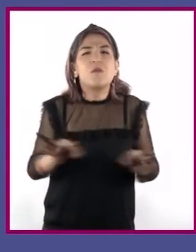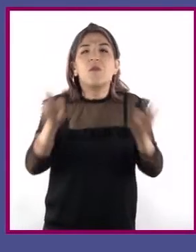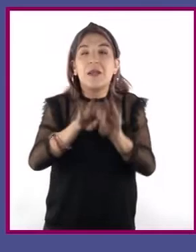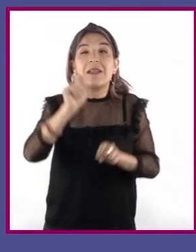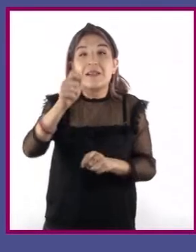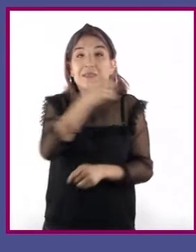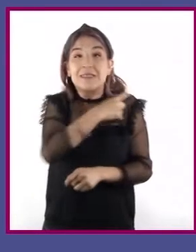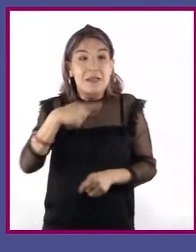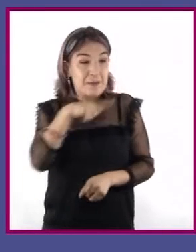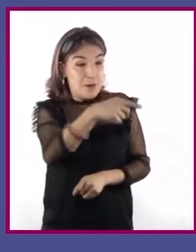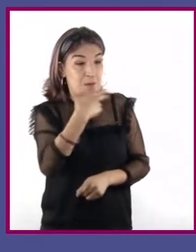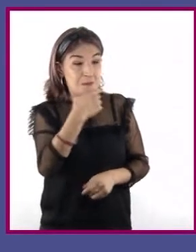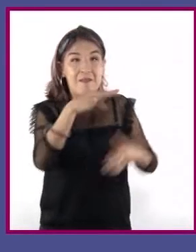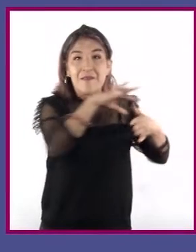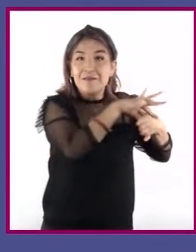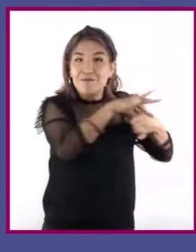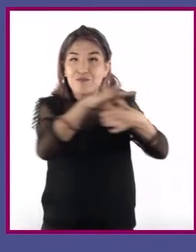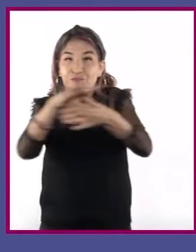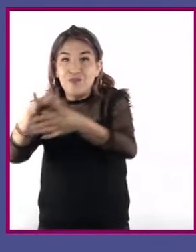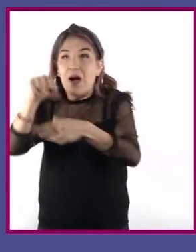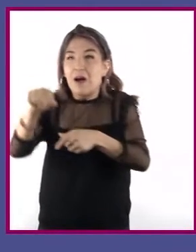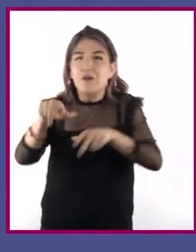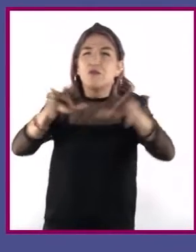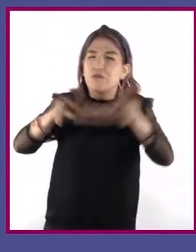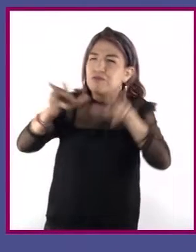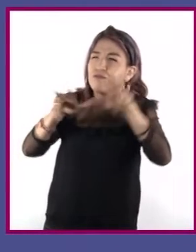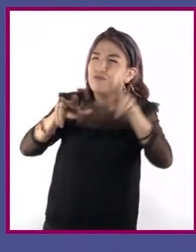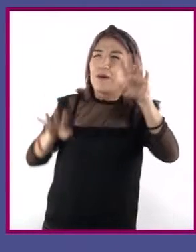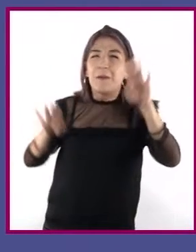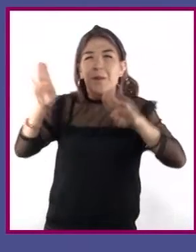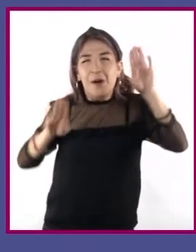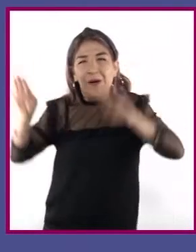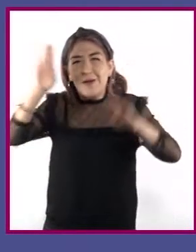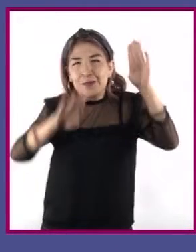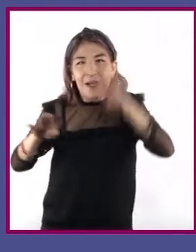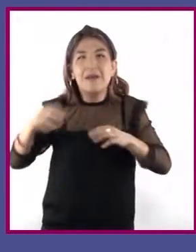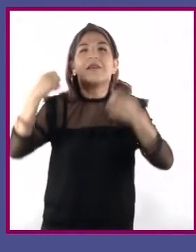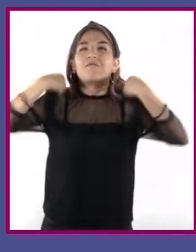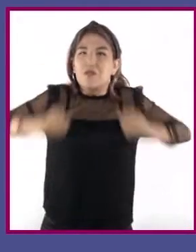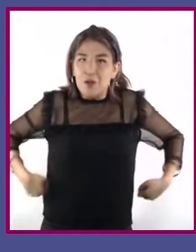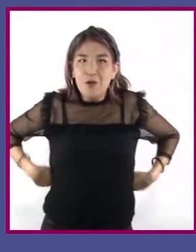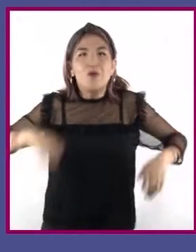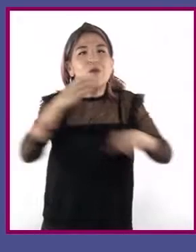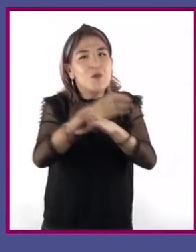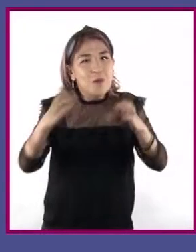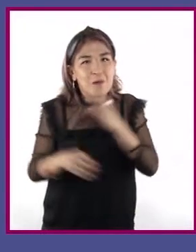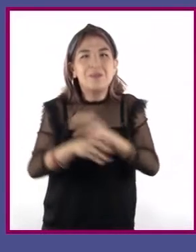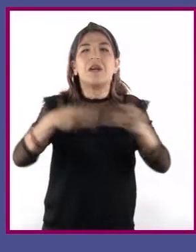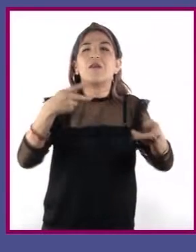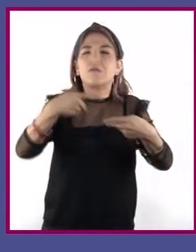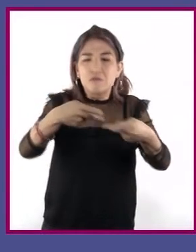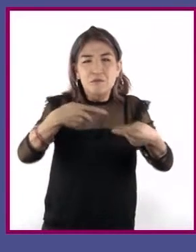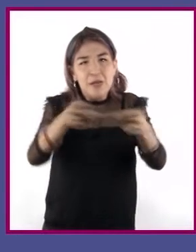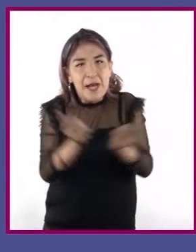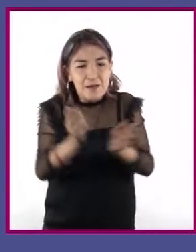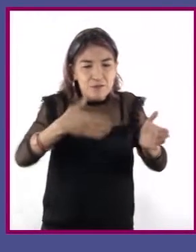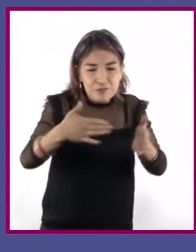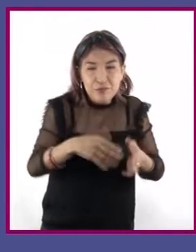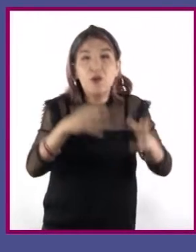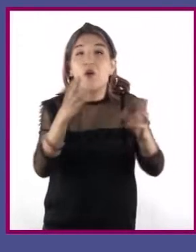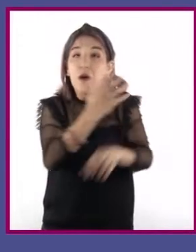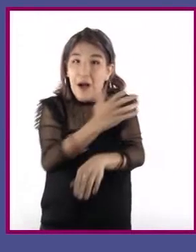Fernando en el recorrido. También cargan equipos y demás cosas necesarias. Cocinan y lo acompañan hasta la cima.